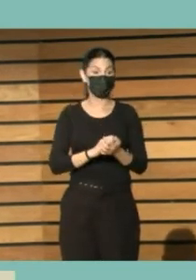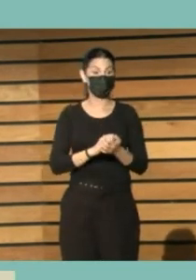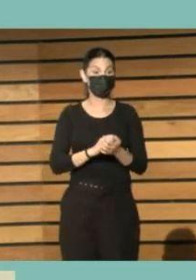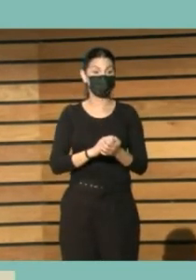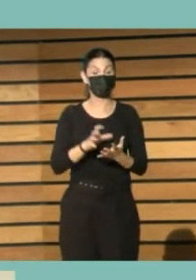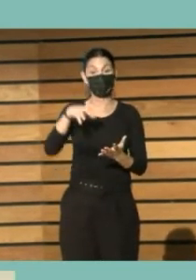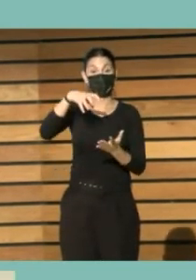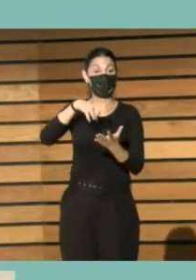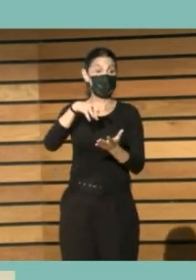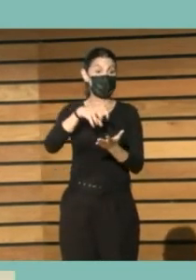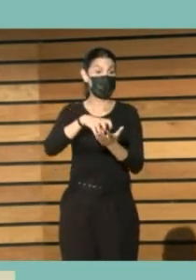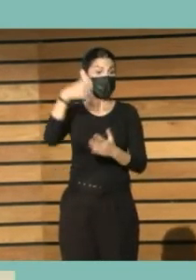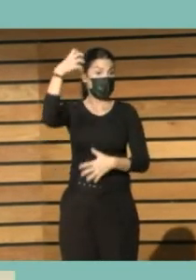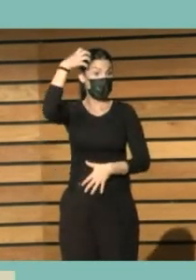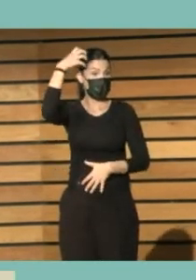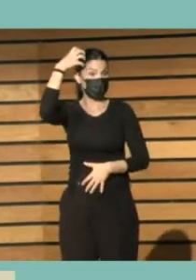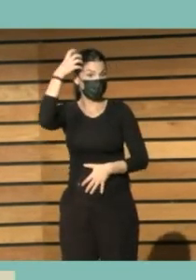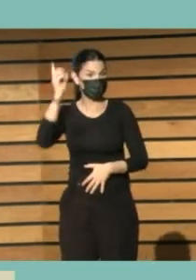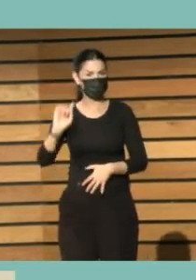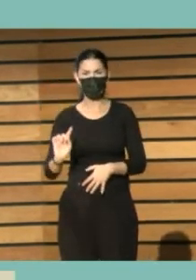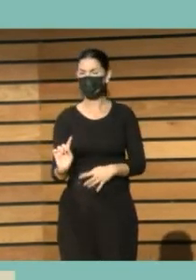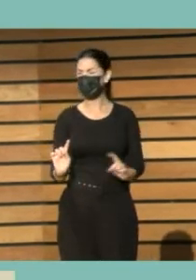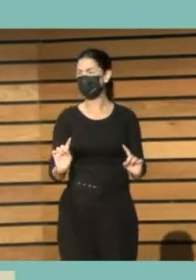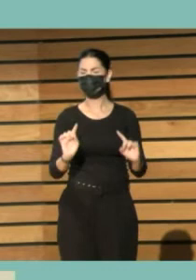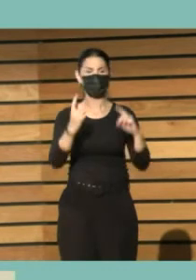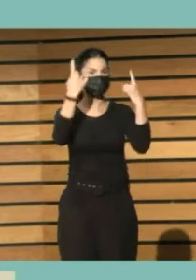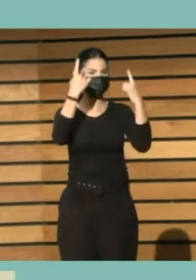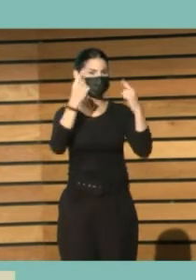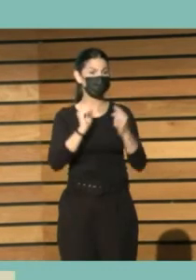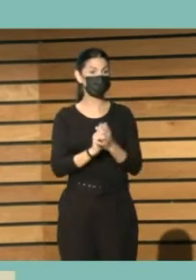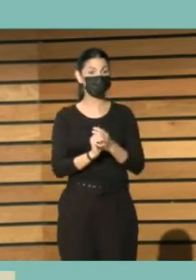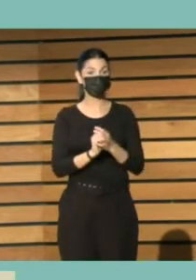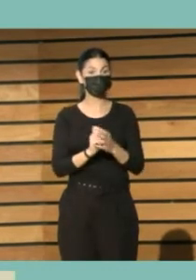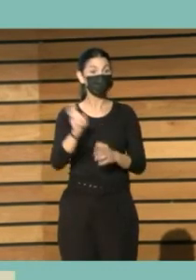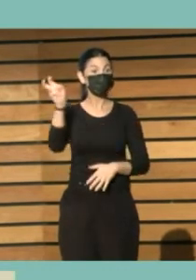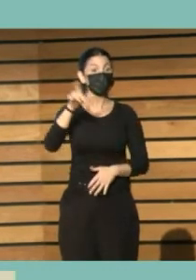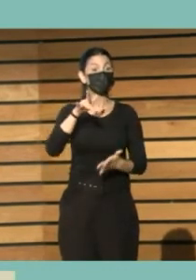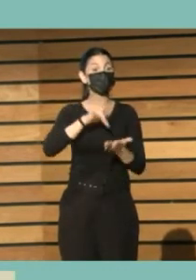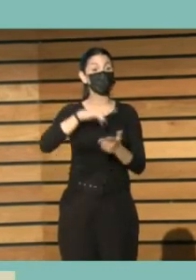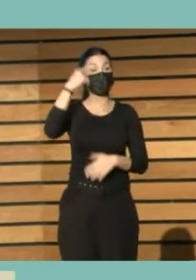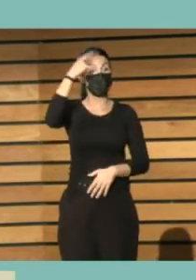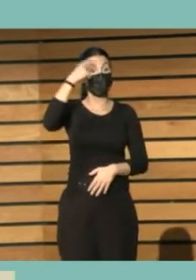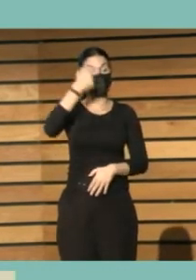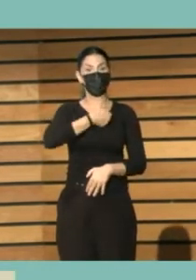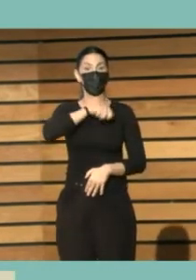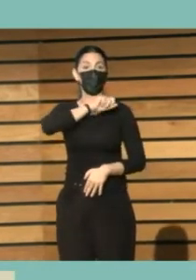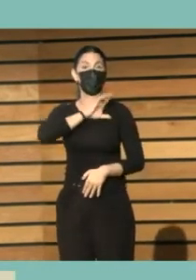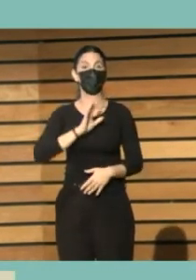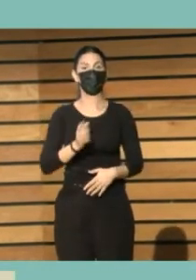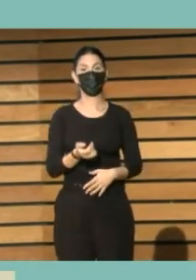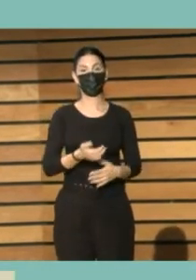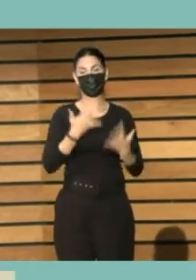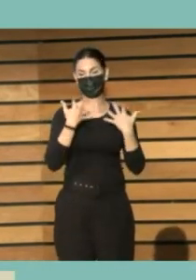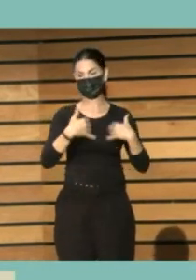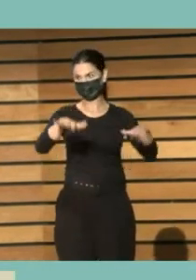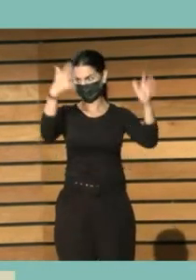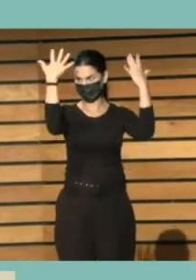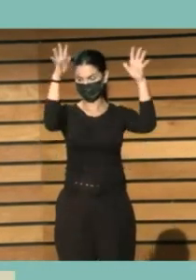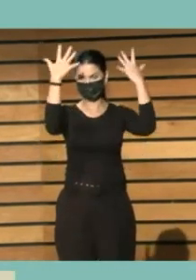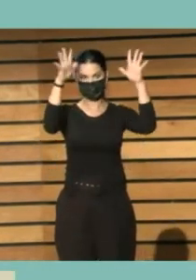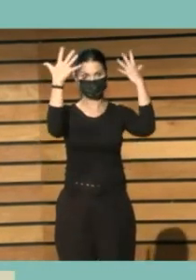porque es la primera vez que va a un acto de importancia en la cultura española. Y empezó a hablar…